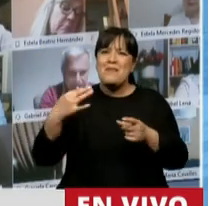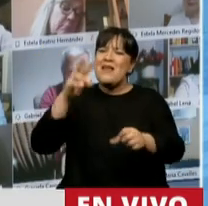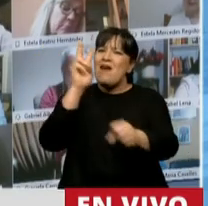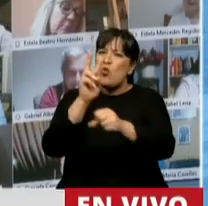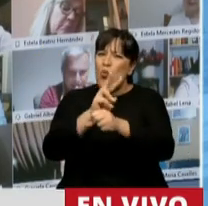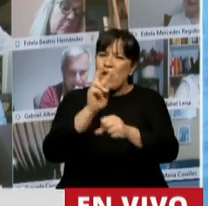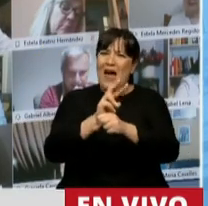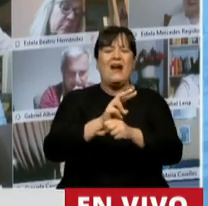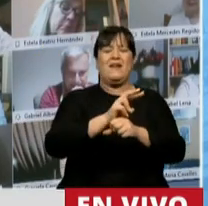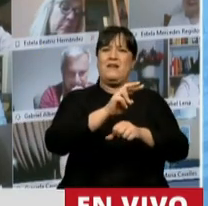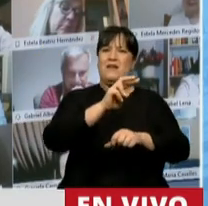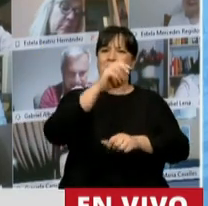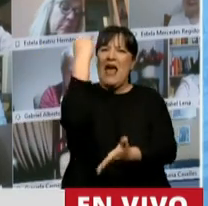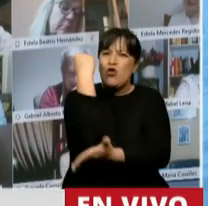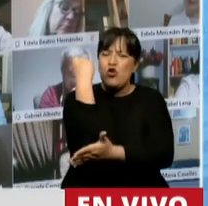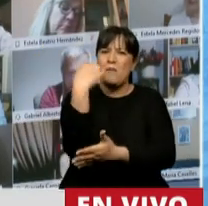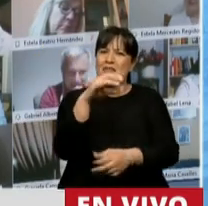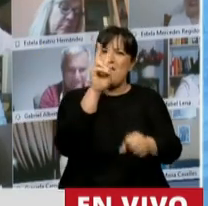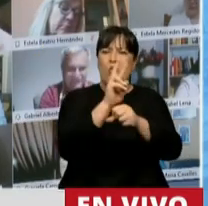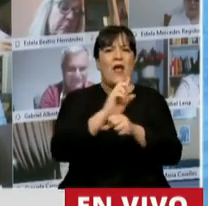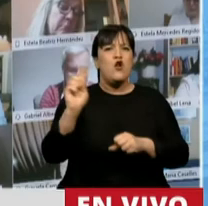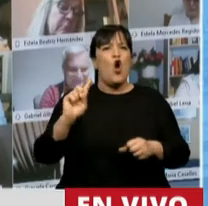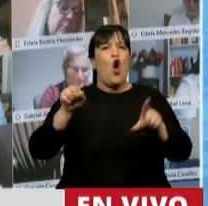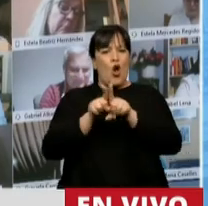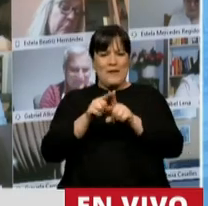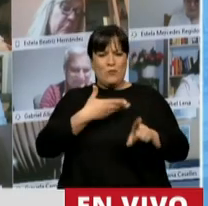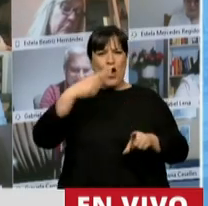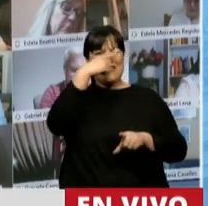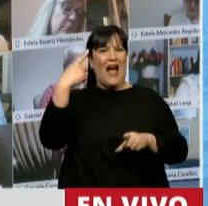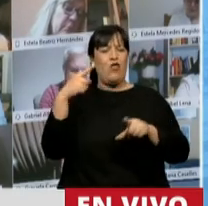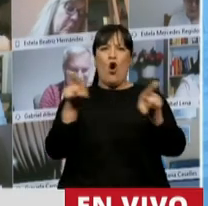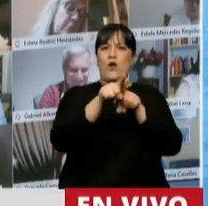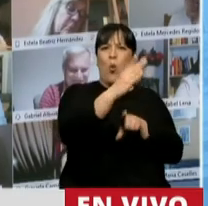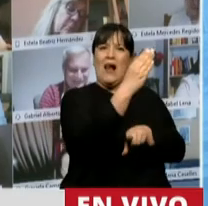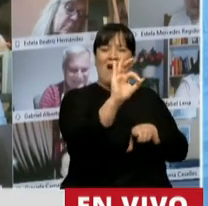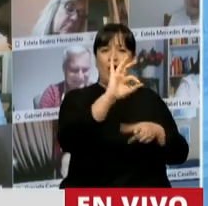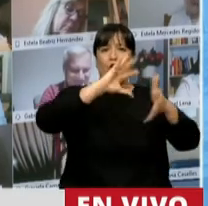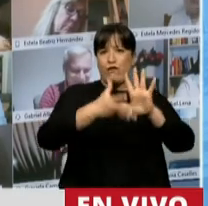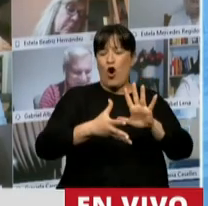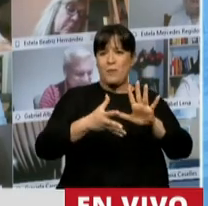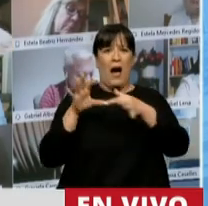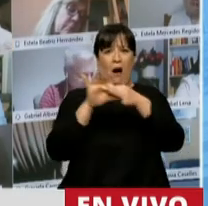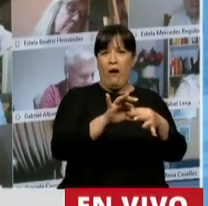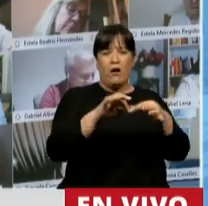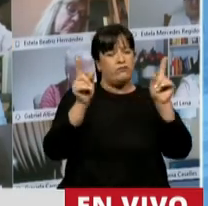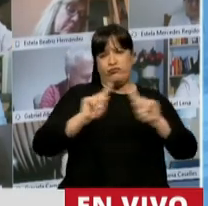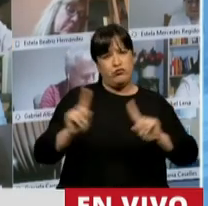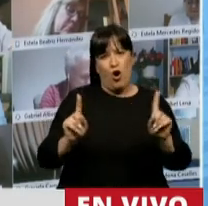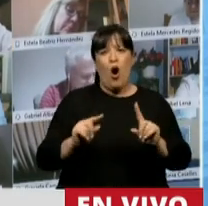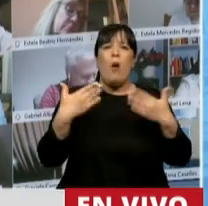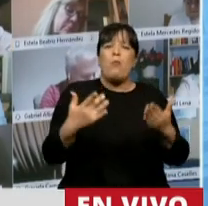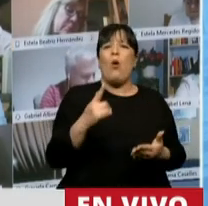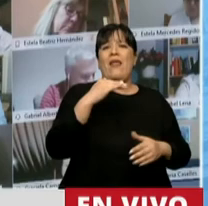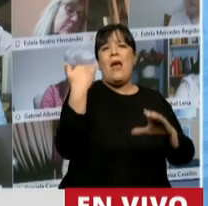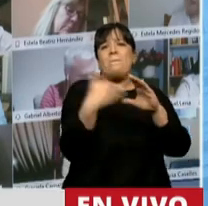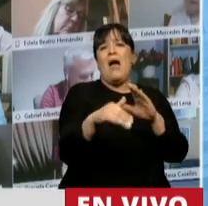económico desde el Estado, no actuando como actúa una entidad financiera formal y de las no formales, que dice que le pueden notificar con